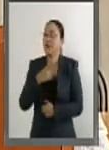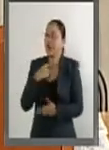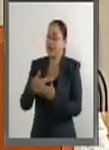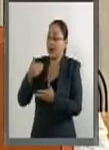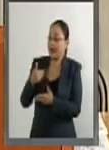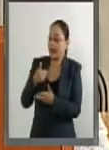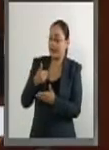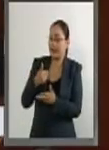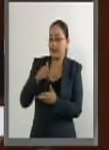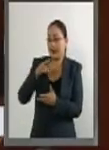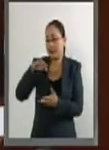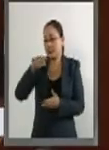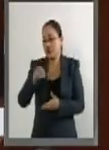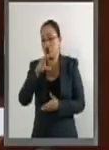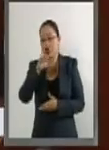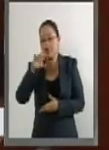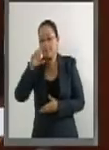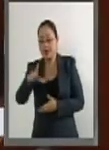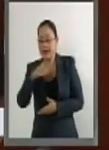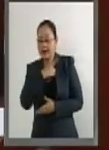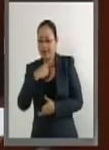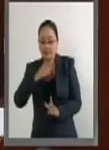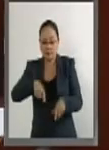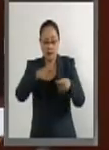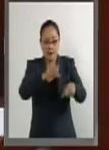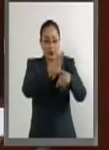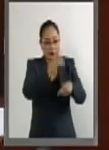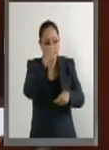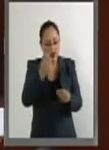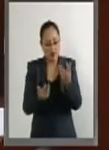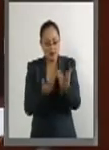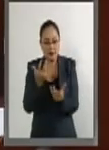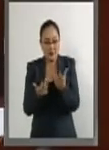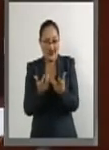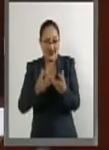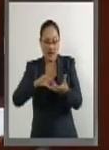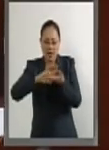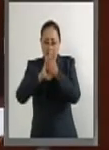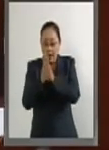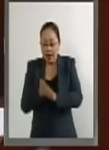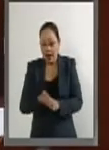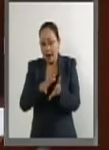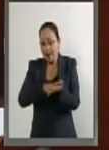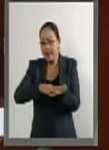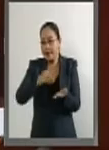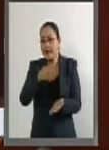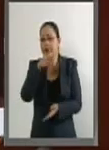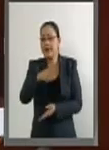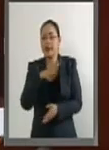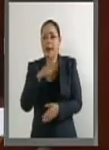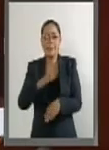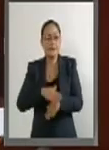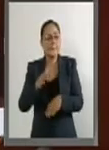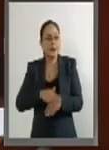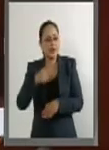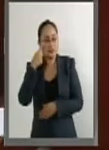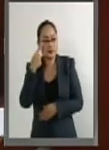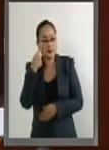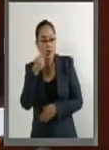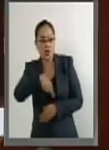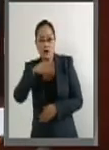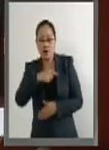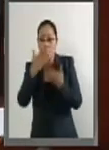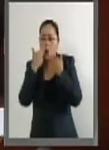registro civil. En este contexto tenemos conocimiento de la práctica que cada vez es más generalizada de no